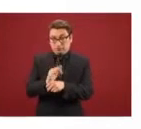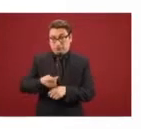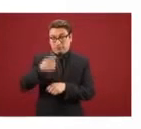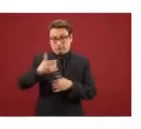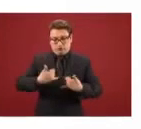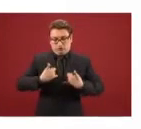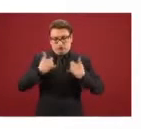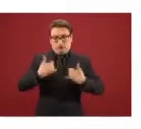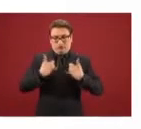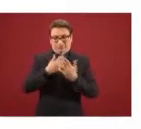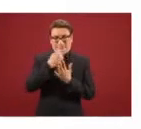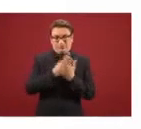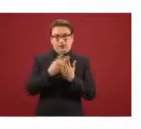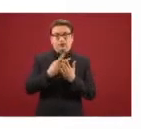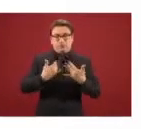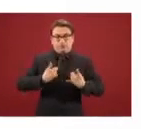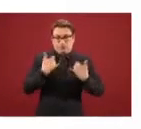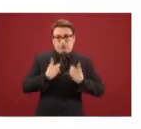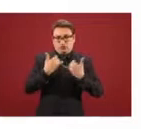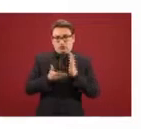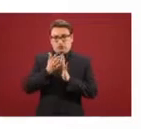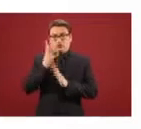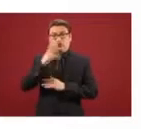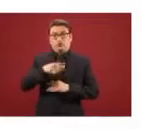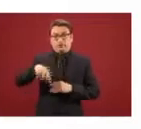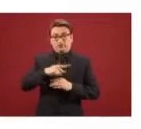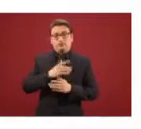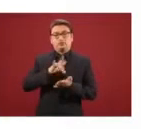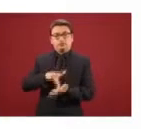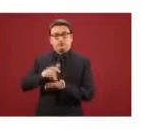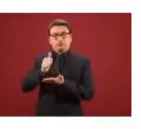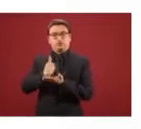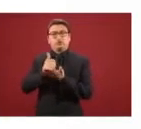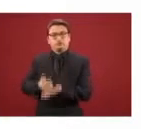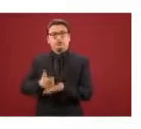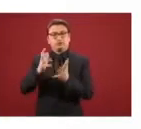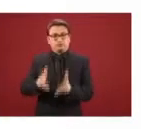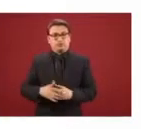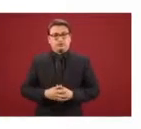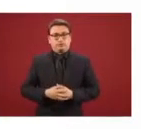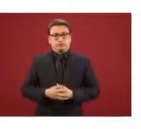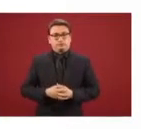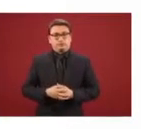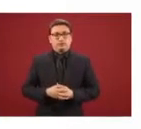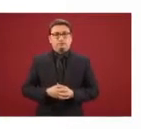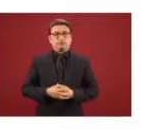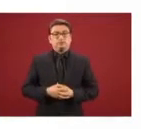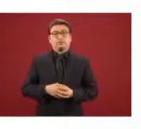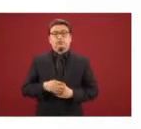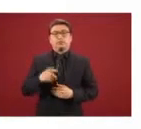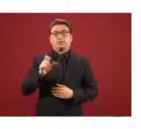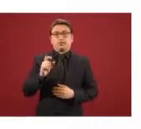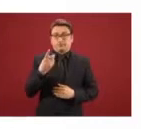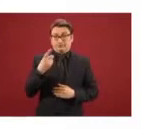Jóvenes Construyendo el Futuro ya están recibiendo su respaldo. A partir del 20 de diciembre, hasta apenas